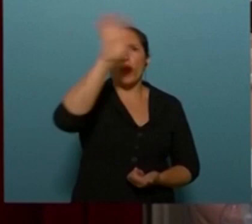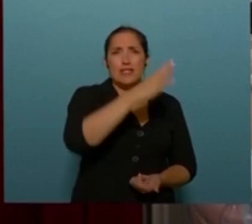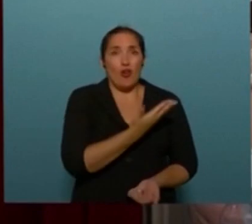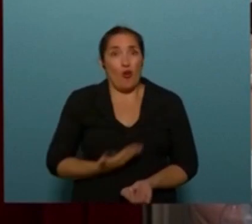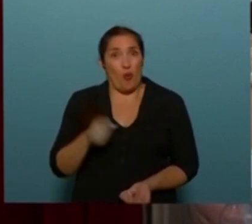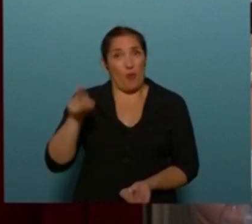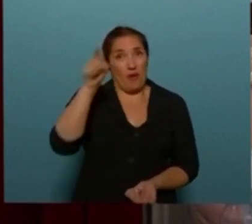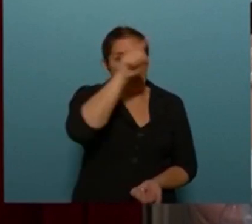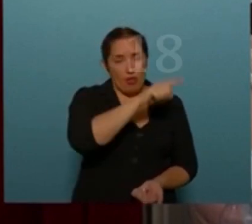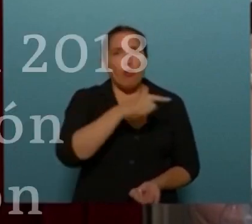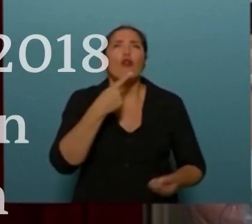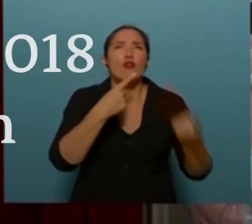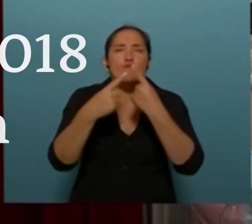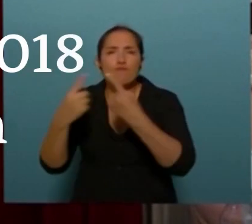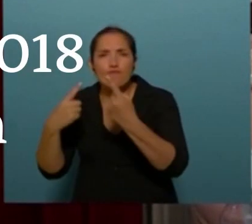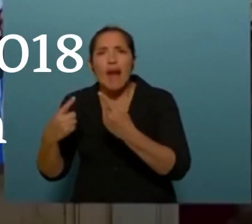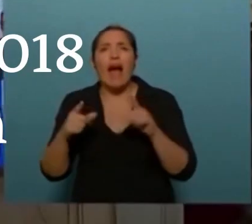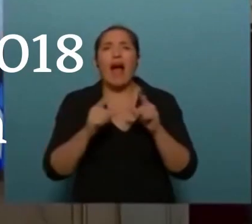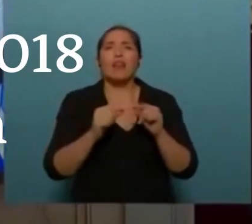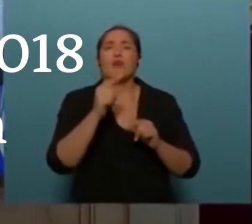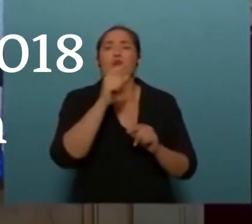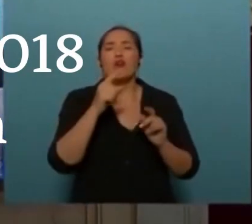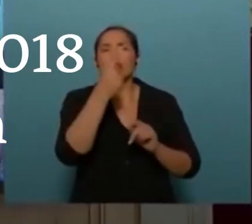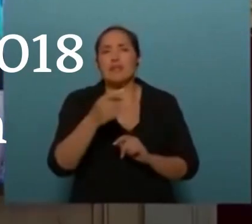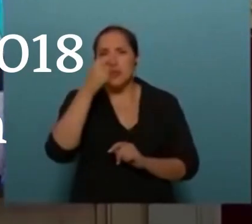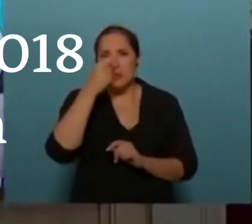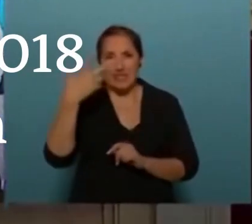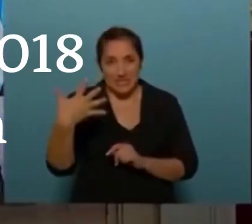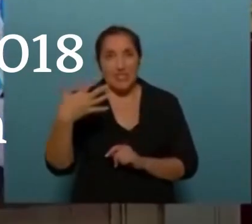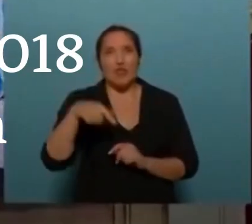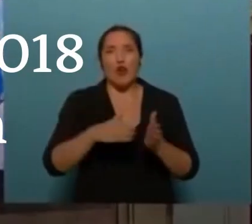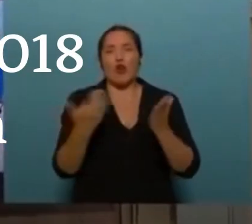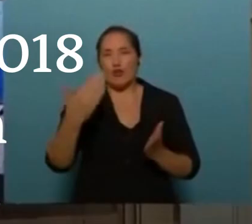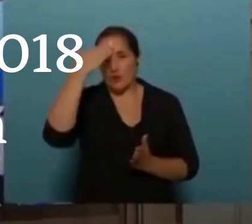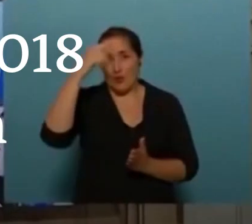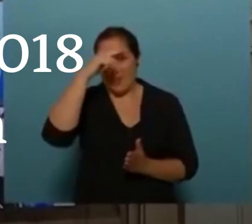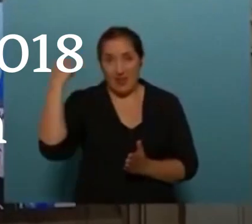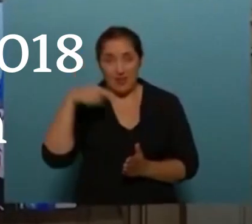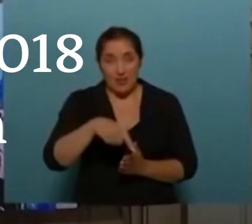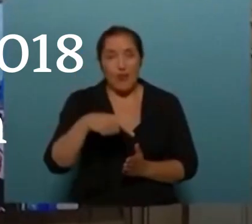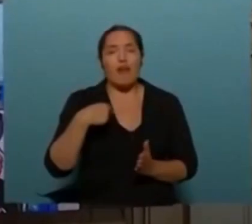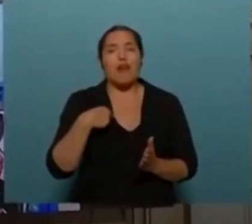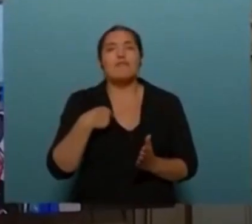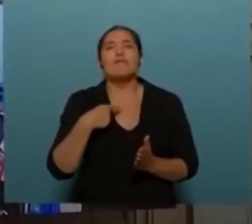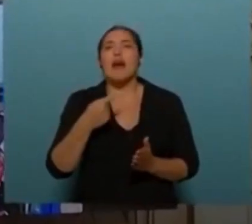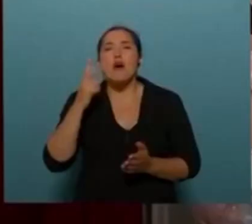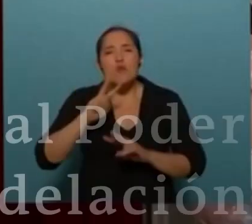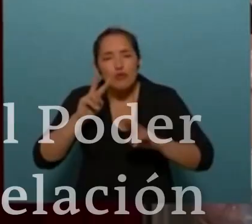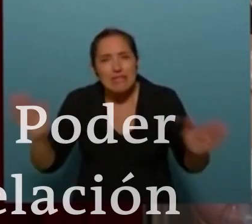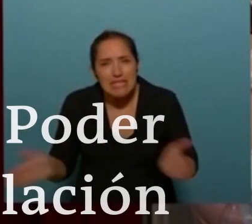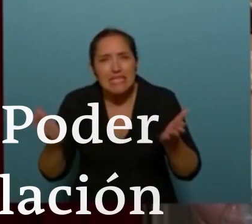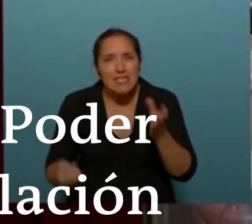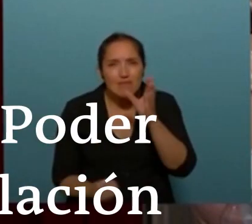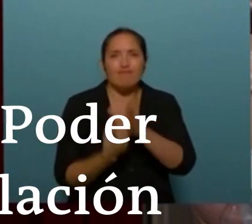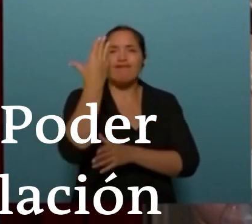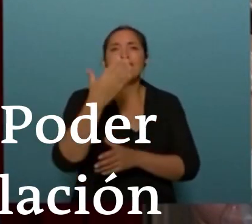provincias en aplicación del artículo 125 de la Constitución Nacional nuestra idea de promover la creación